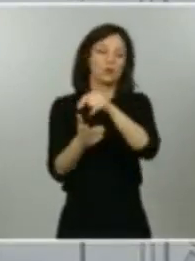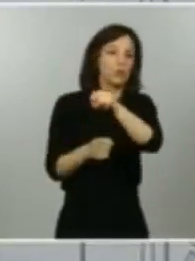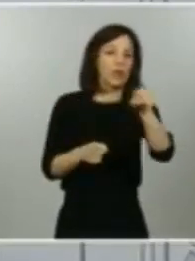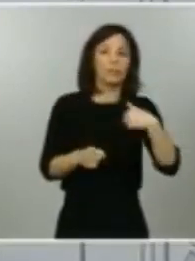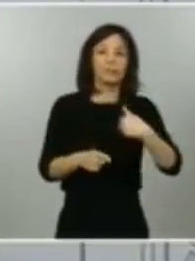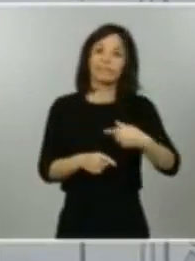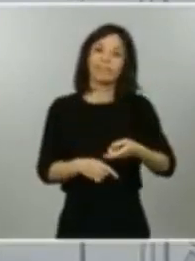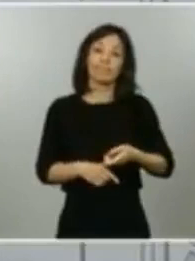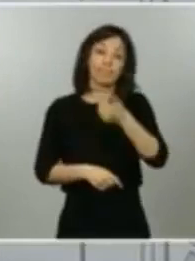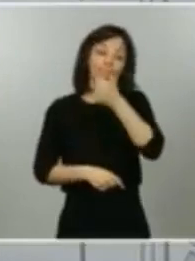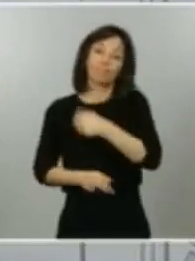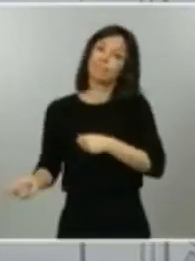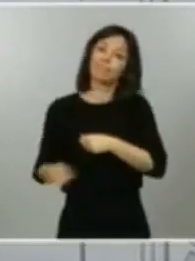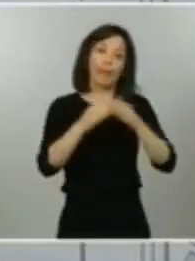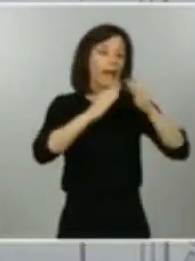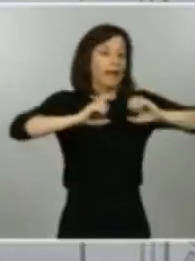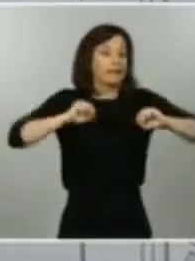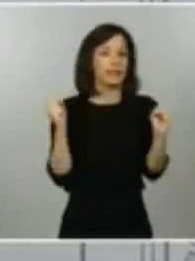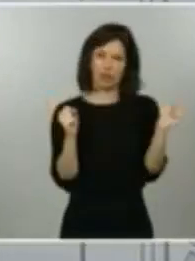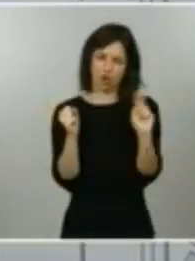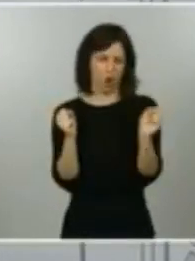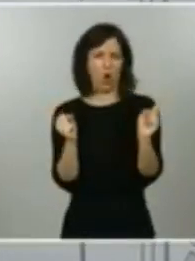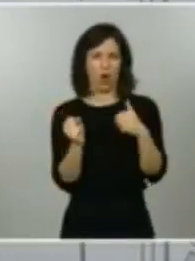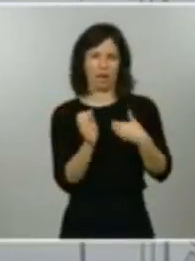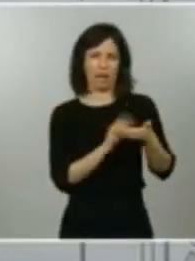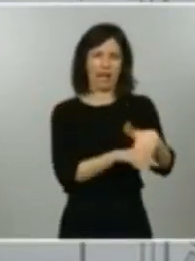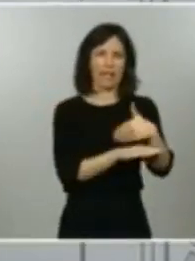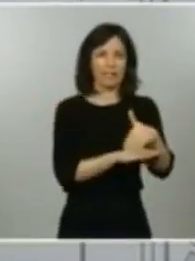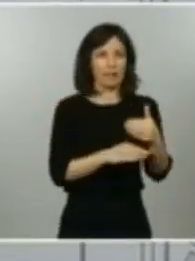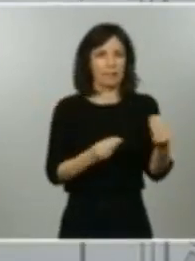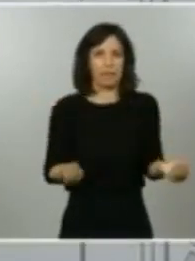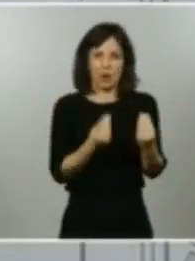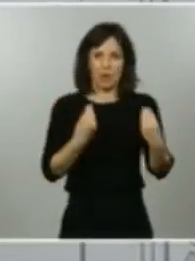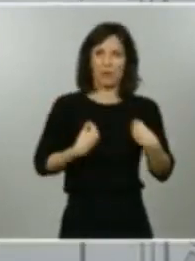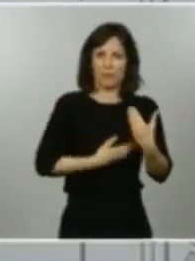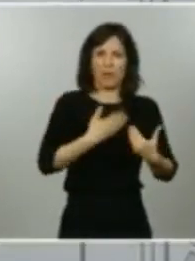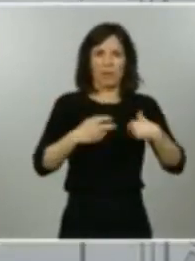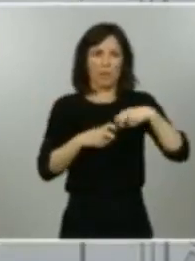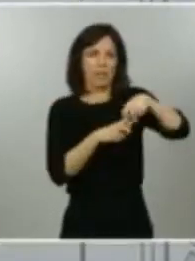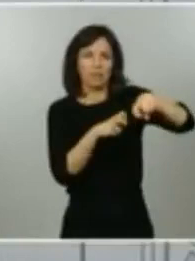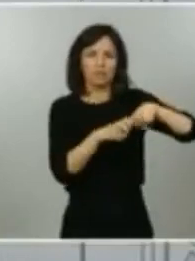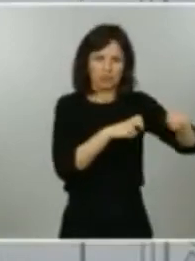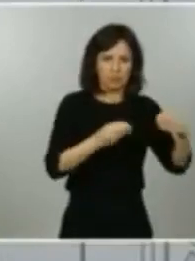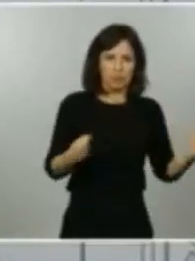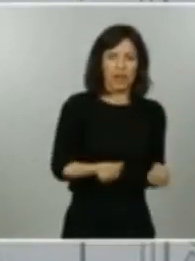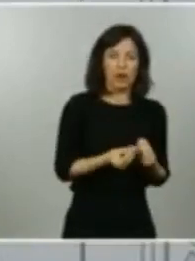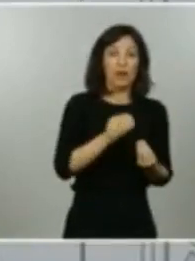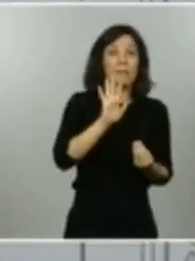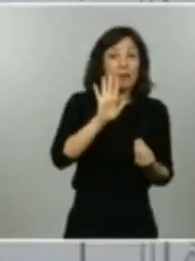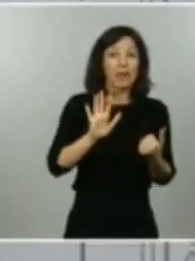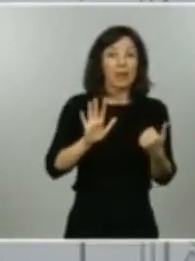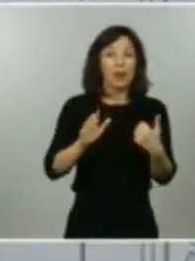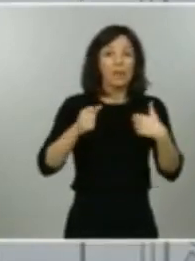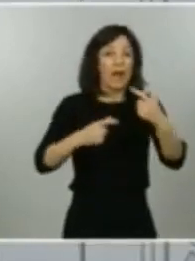se pueda garantizar una mejora en sus condiciones de vida y de movilidad actuales sin exponerles a un riesgo superior.